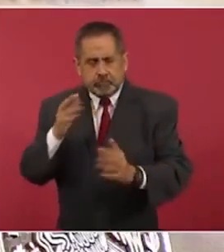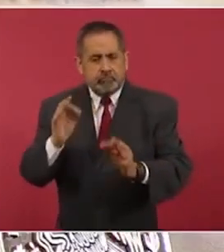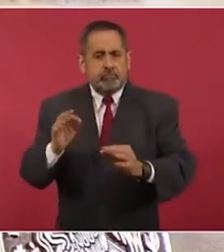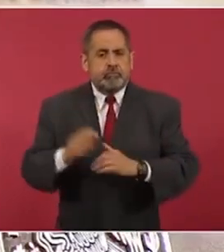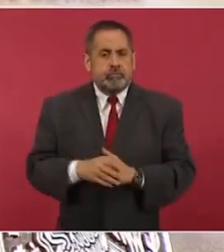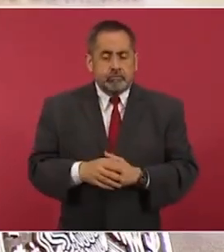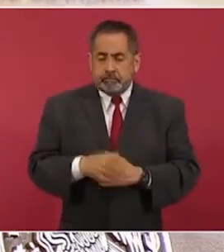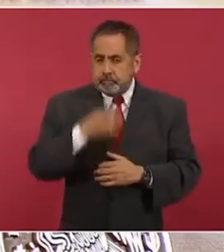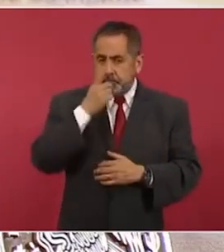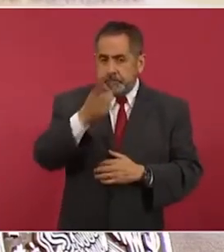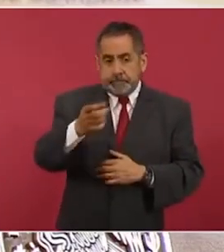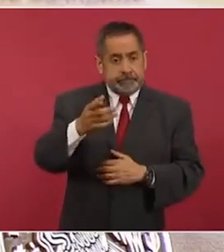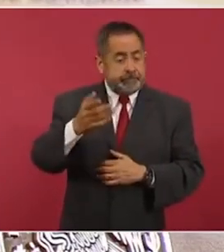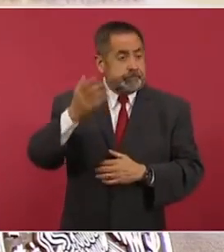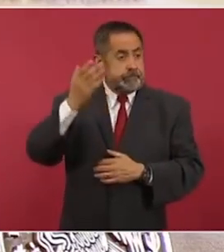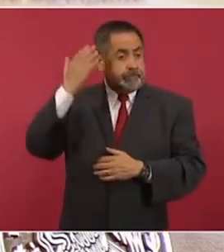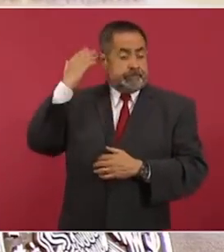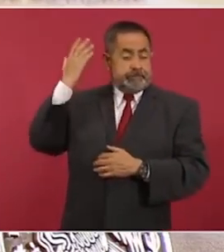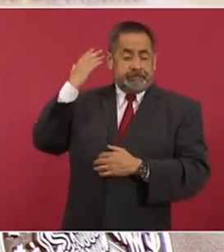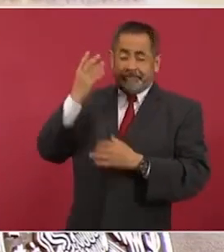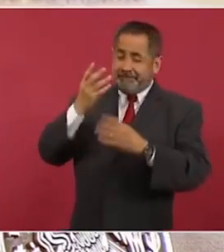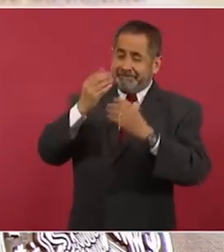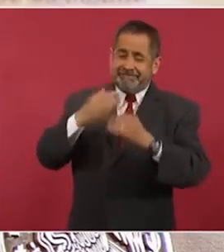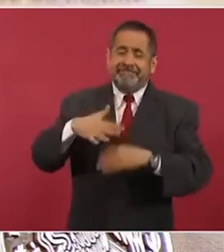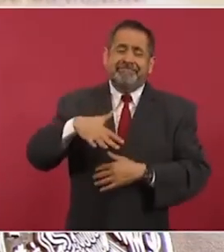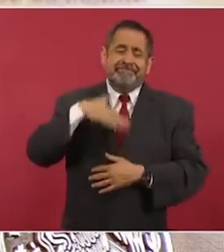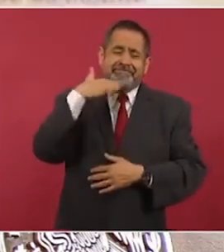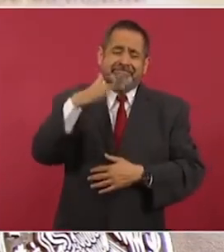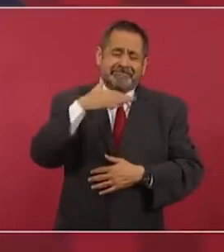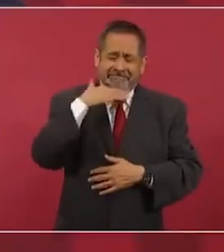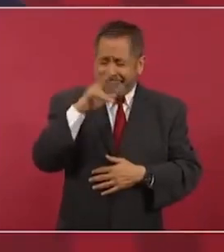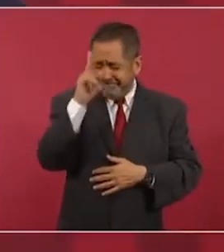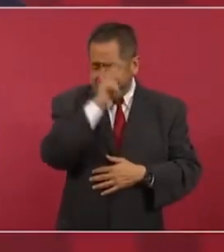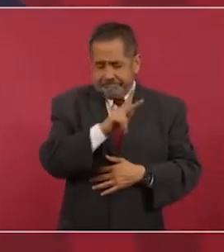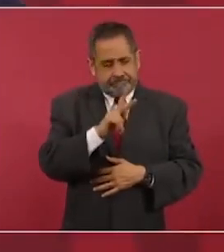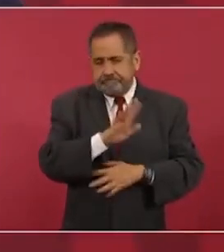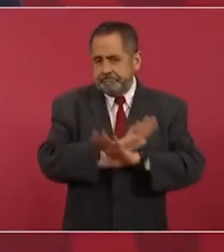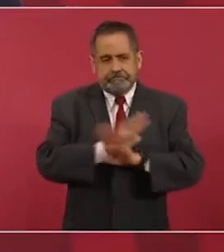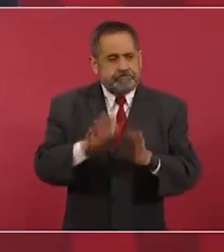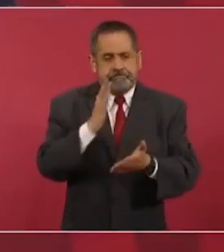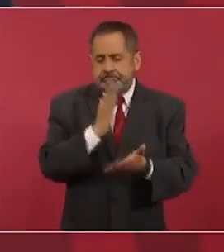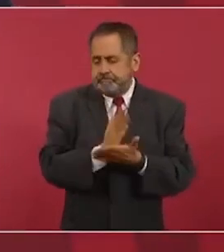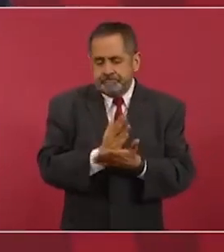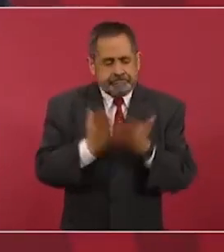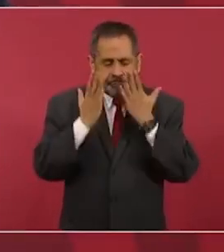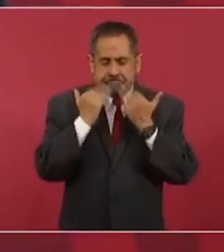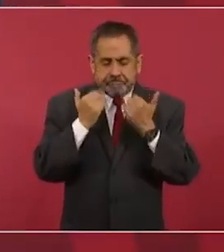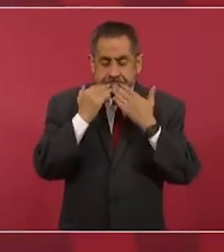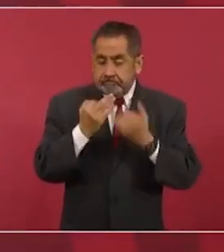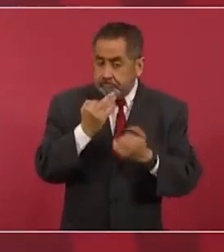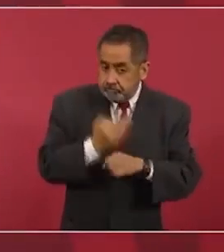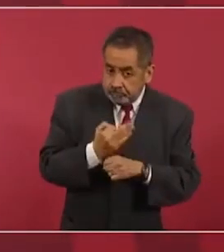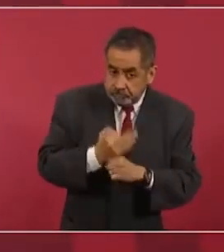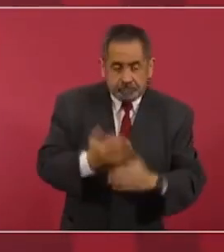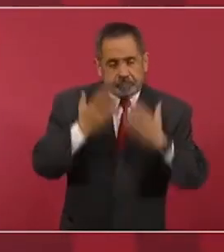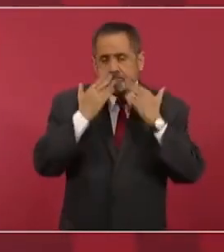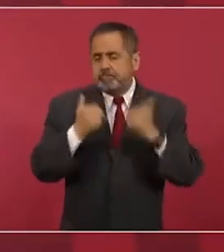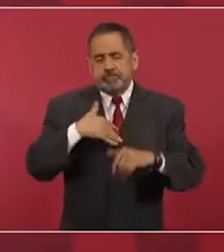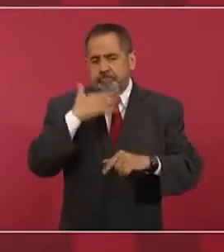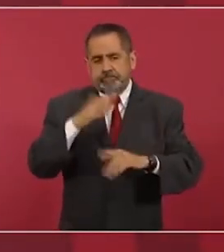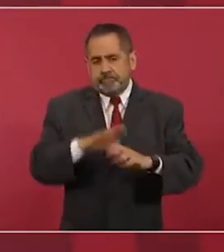ya no hay la corrupción que existía antes, no hay